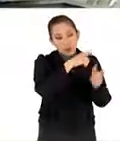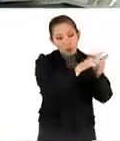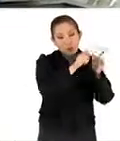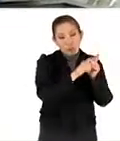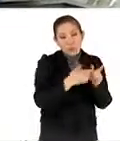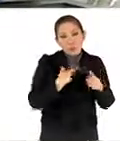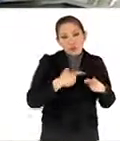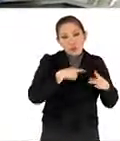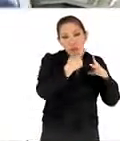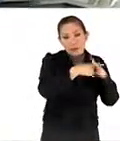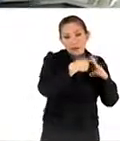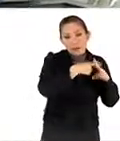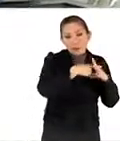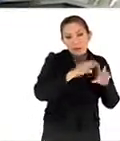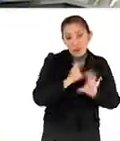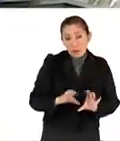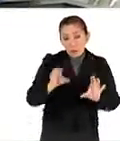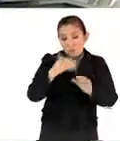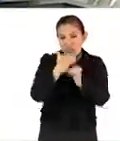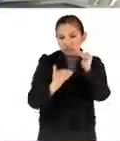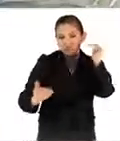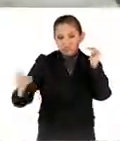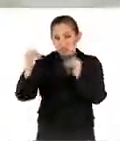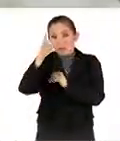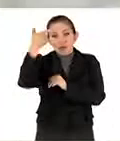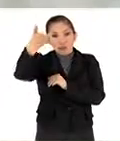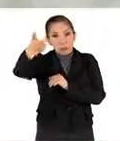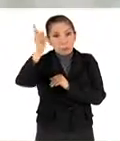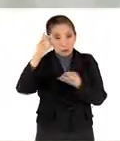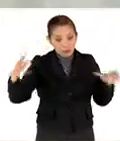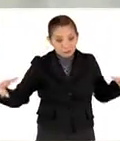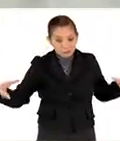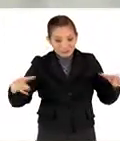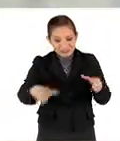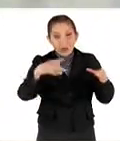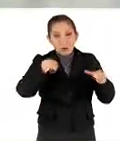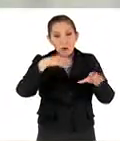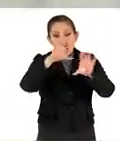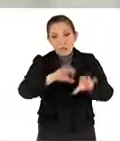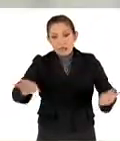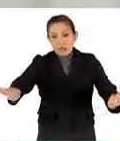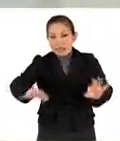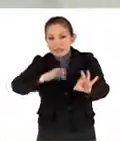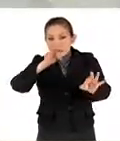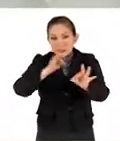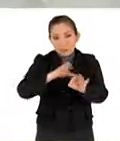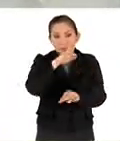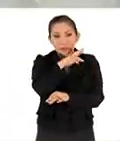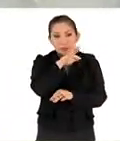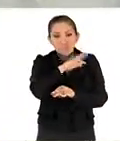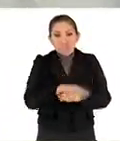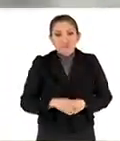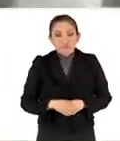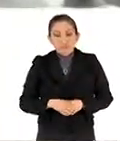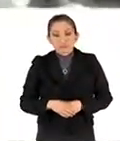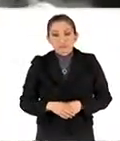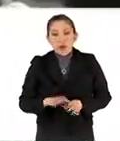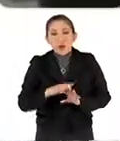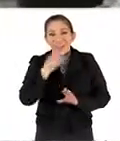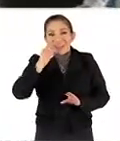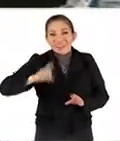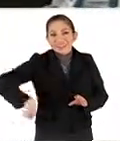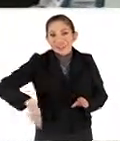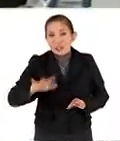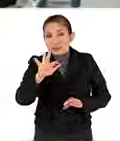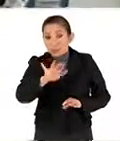de matemáticas aplicadas y computación avanzada y esperemos tener esta computadora lista muy pronto. Como usted bien comentó, doctor,